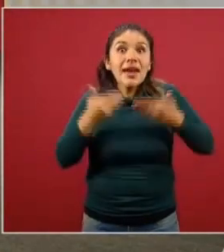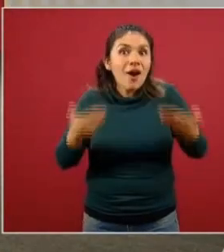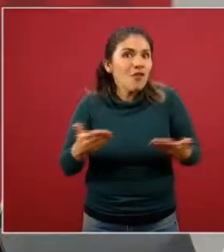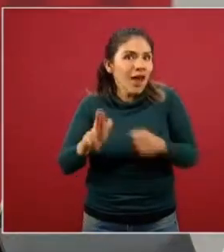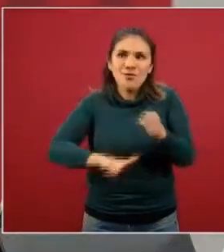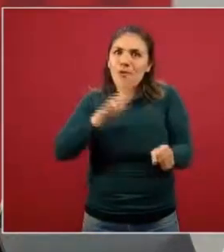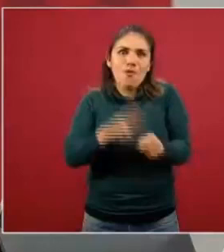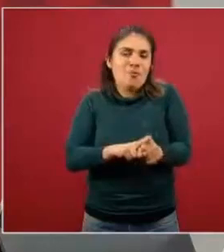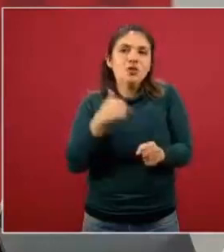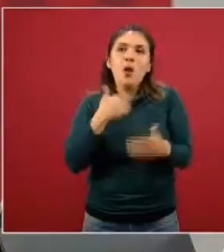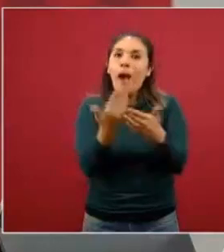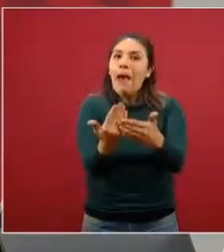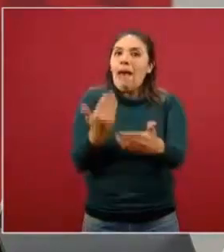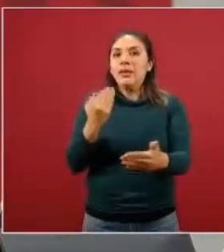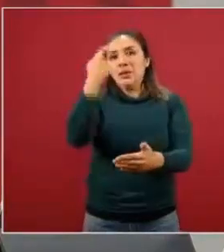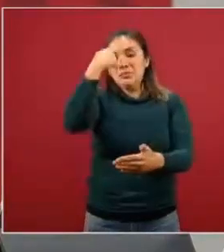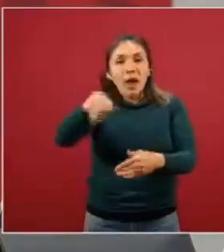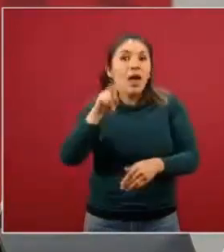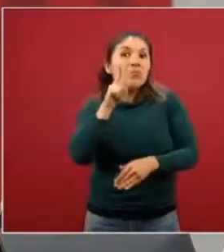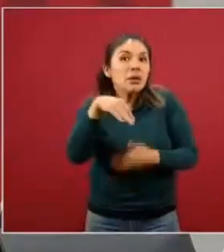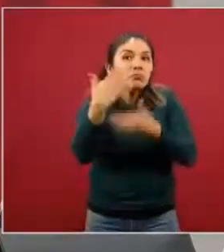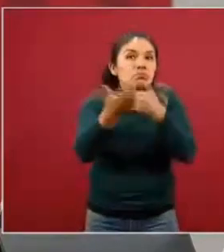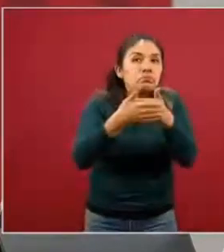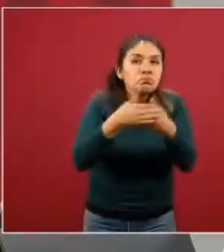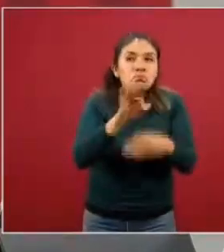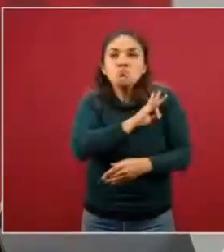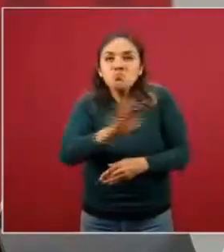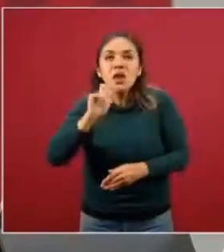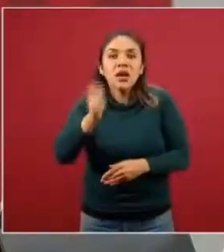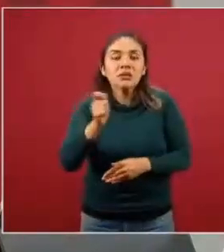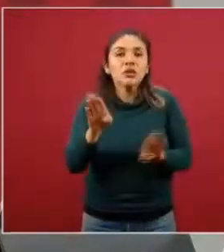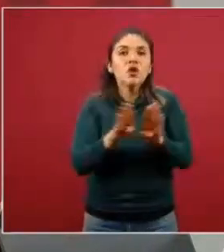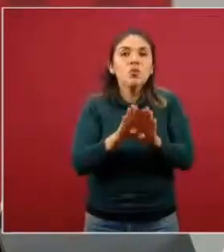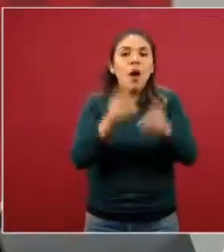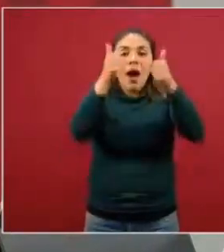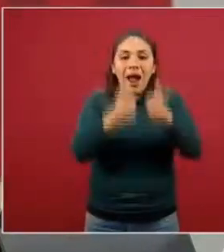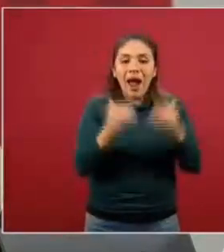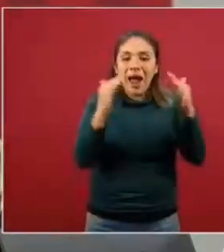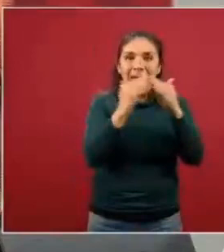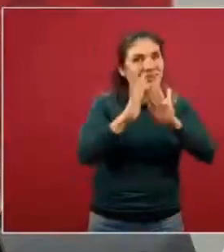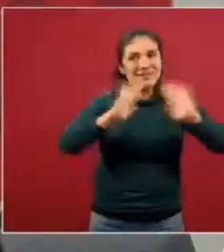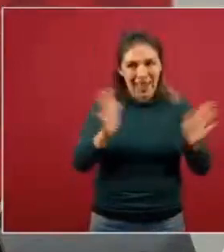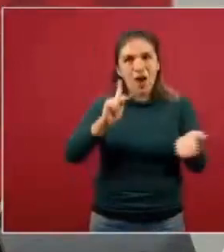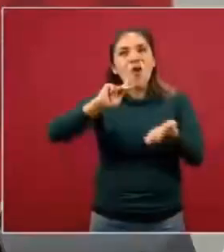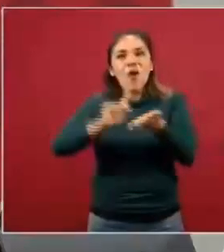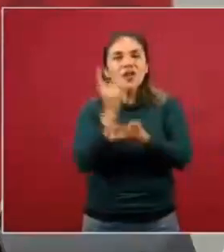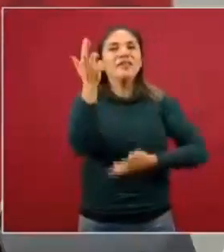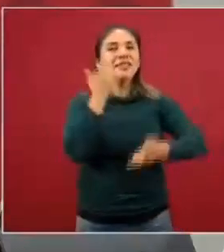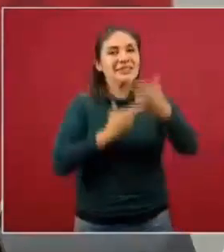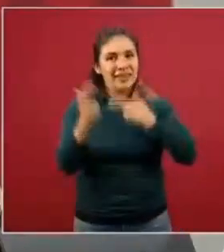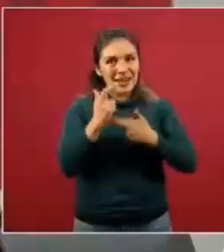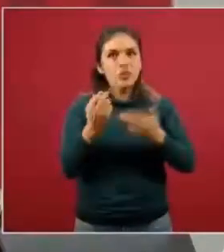naturalmente, nos estamos adelantando a los escenarios de lo que técnicamente llamamos desconfinamiento, el regreso a la